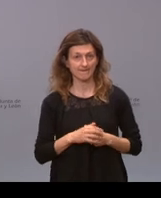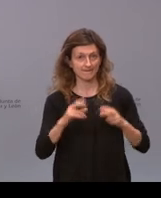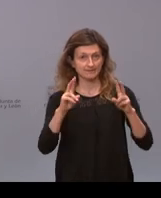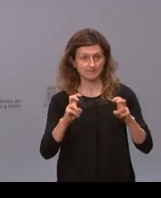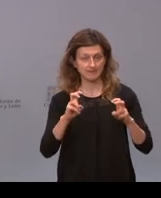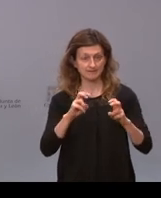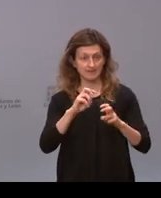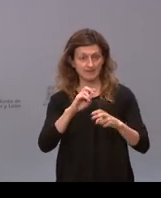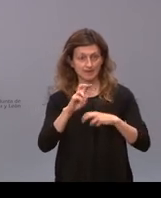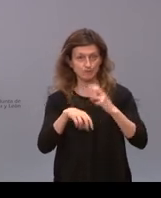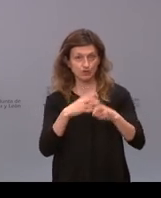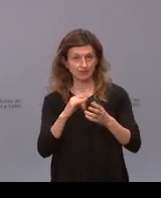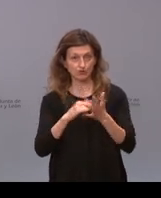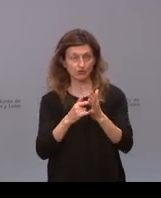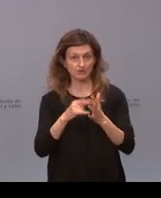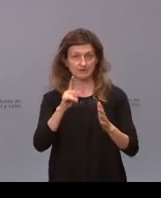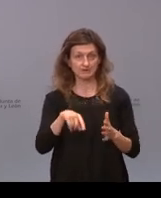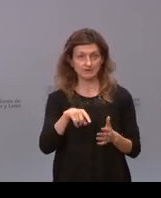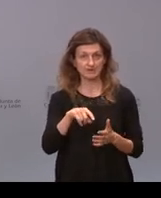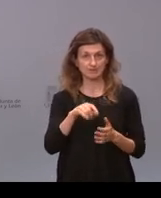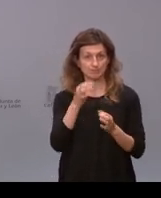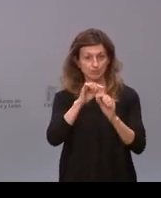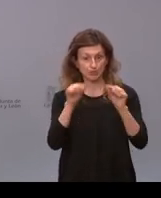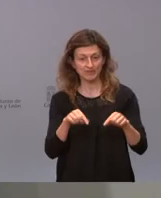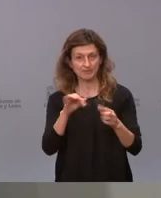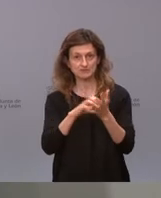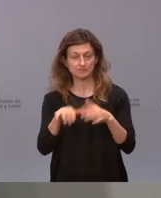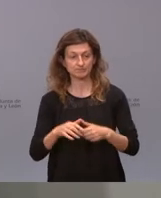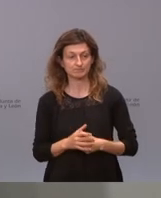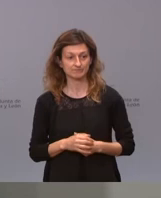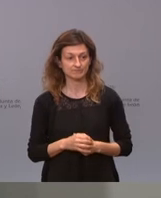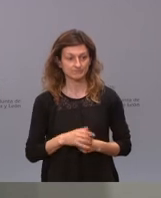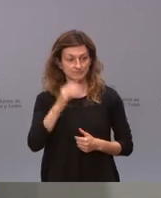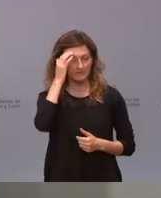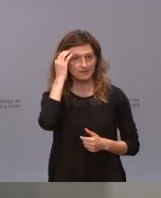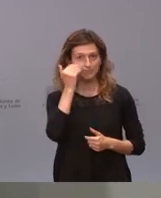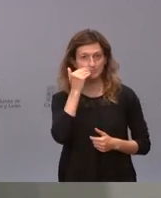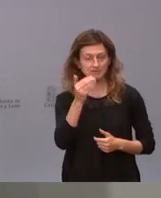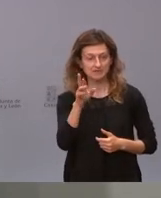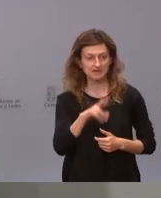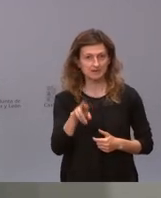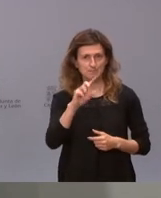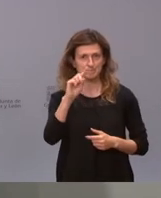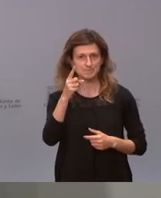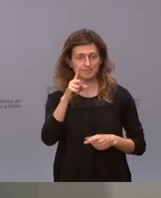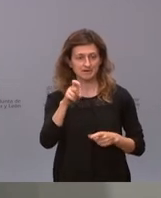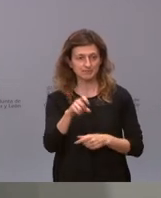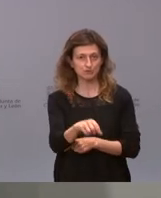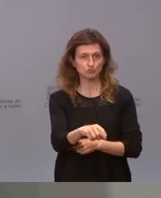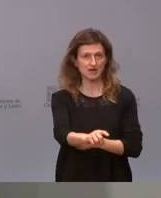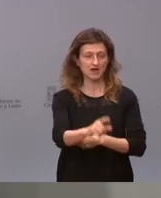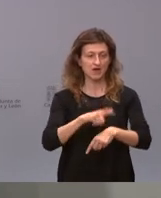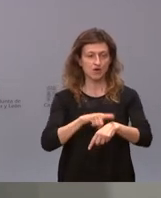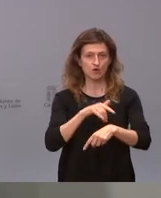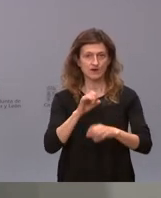renovables que hay en la provincia y también en la comunidad gracias si me permite me repite la primera pregunta sobre los horarios que es una cosa